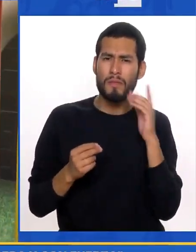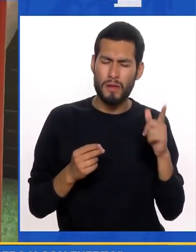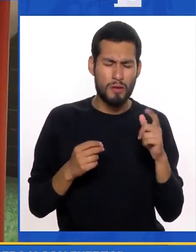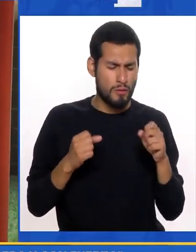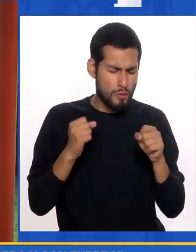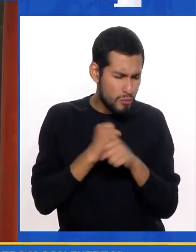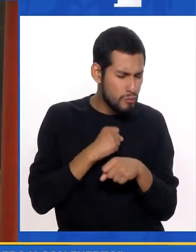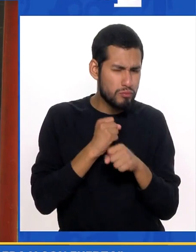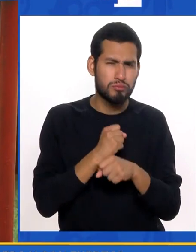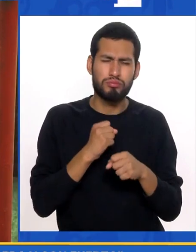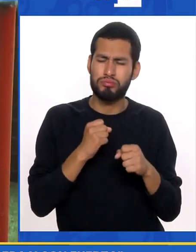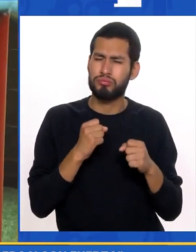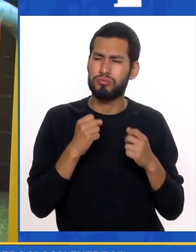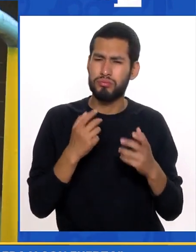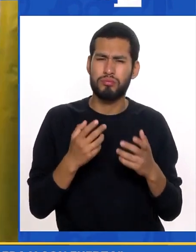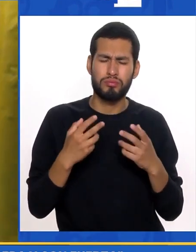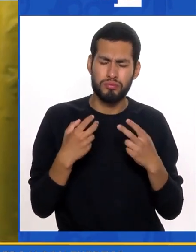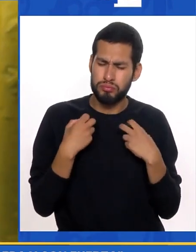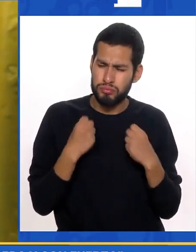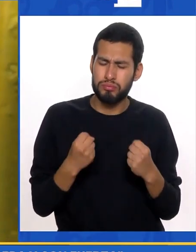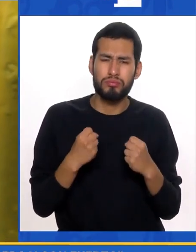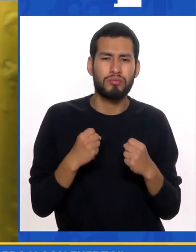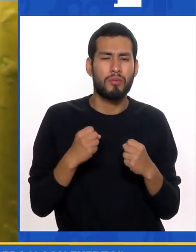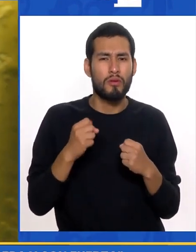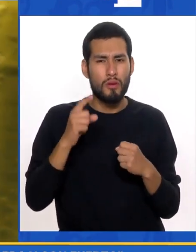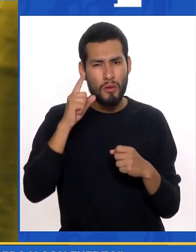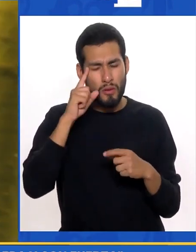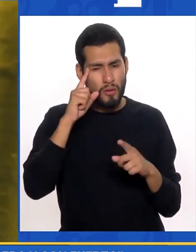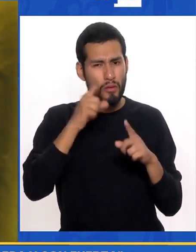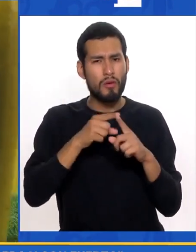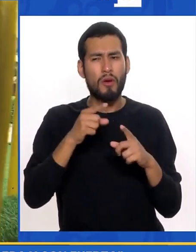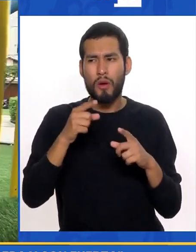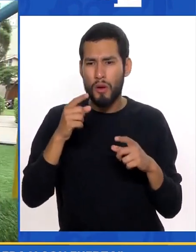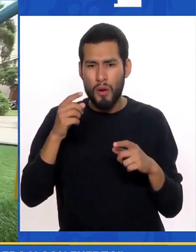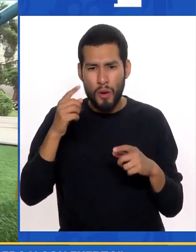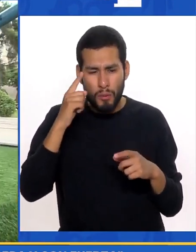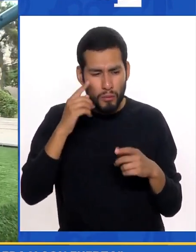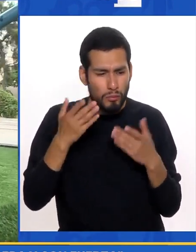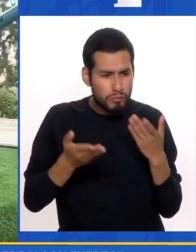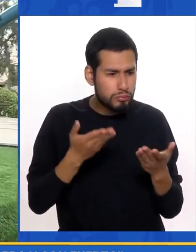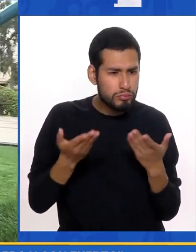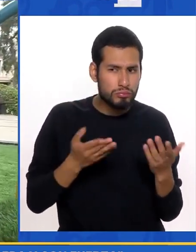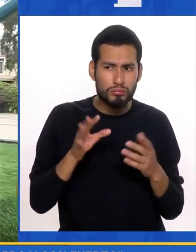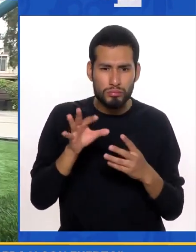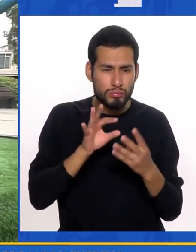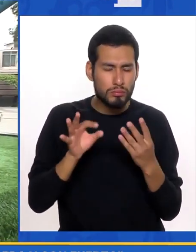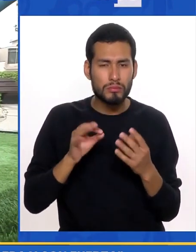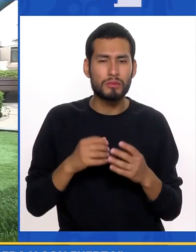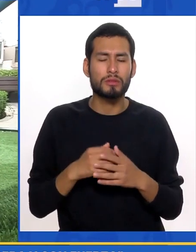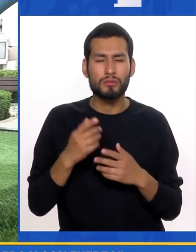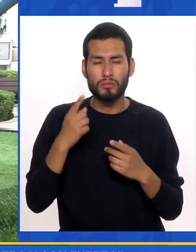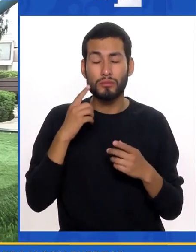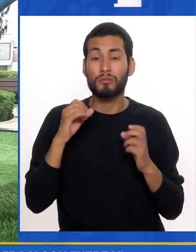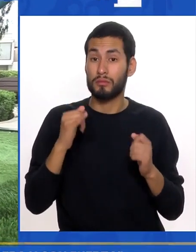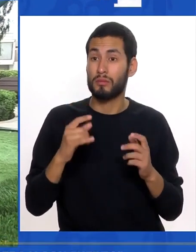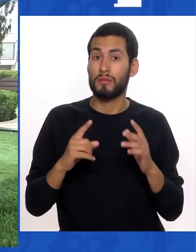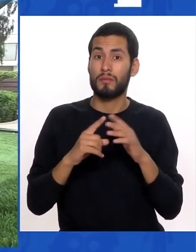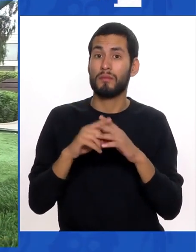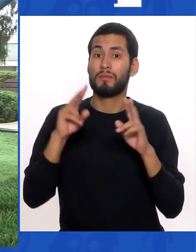Guerrera Con fuerza Y buscando Opciones Tales Que